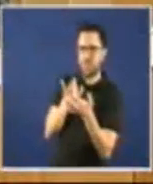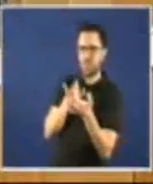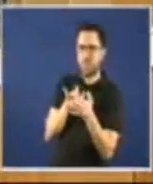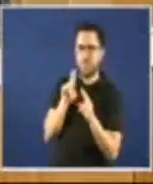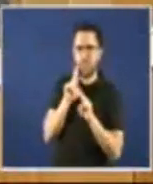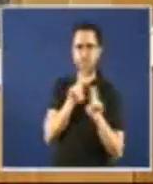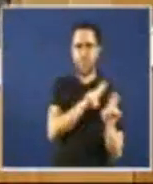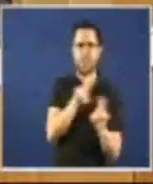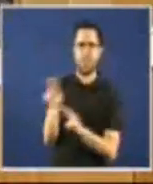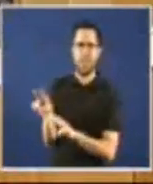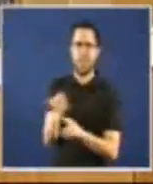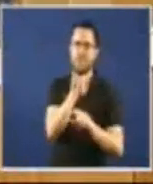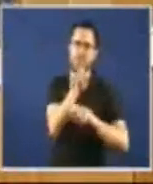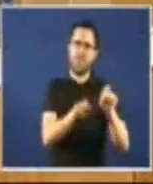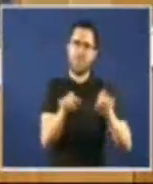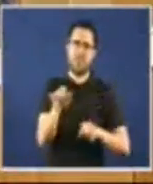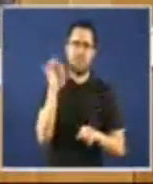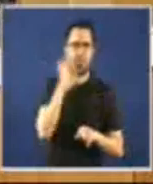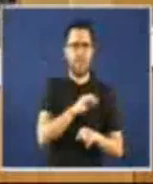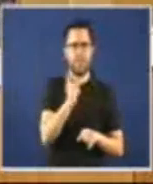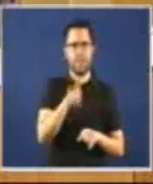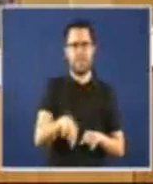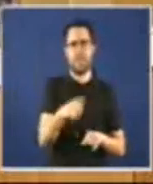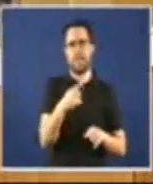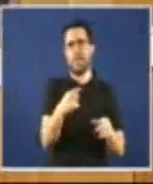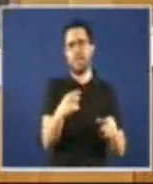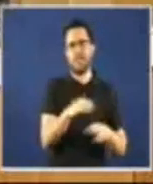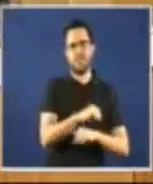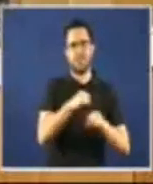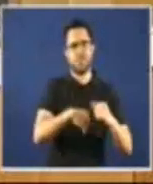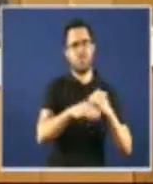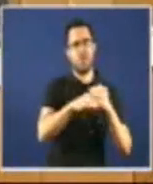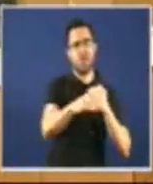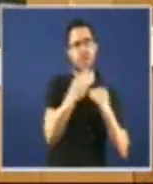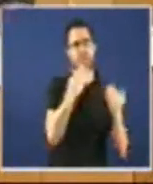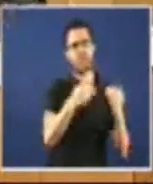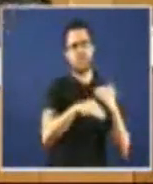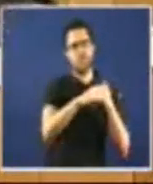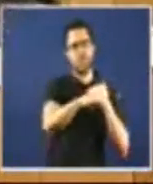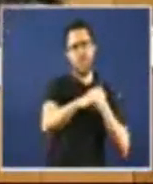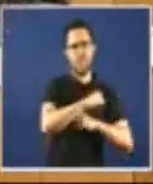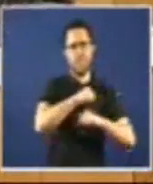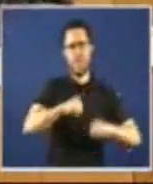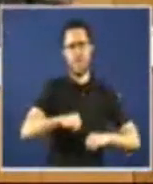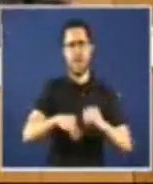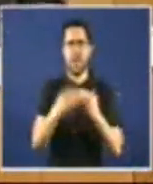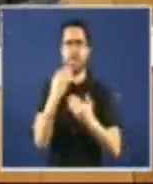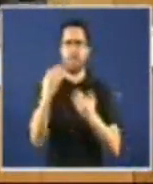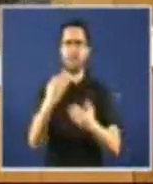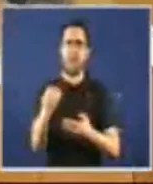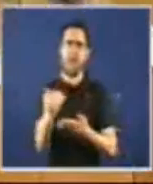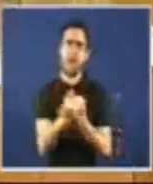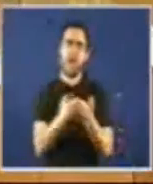eis a solvencia eis o Galicia cumple eis o saneamento das finanzas públicas eis a austeridade